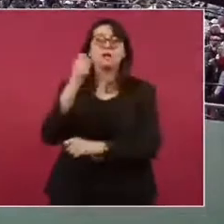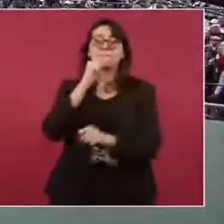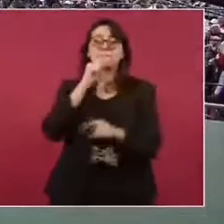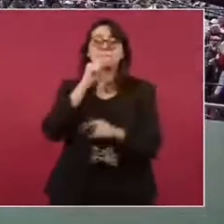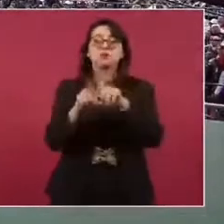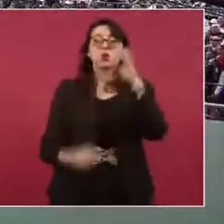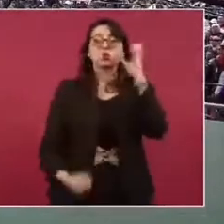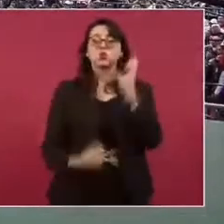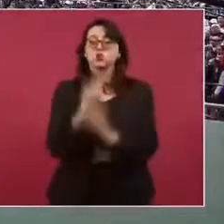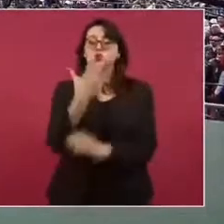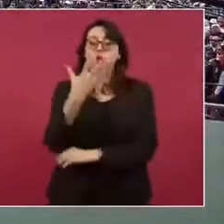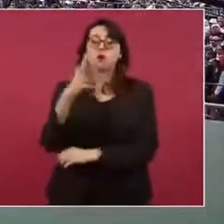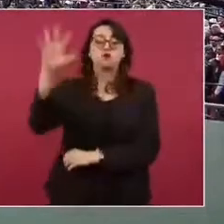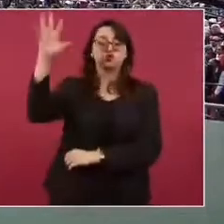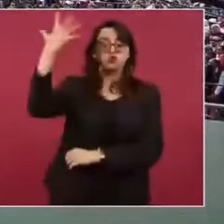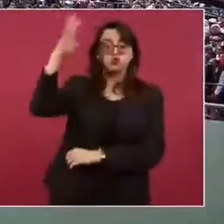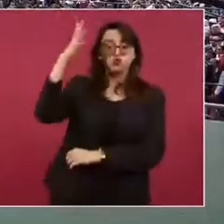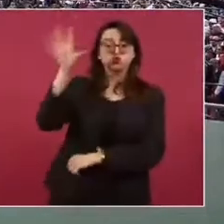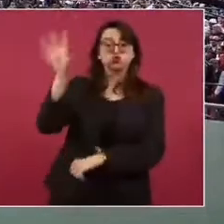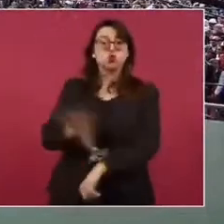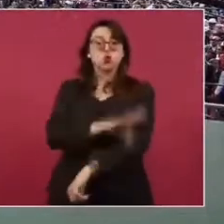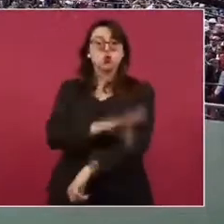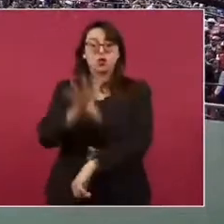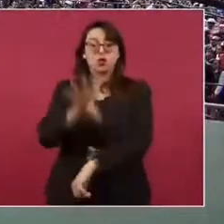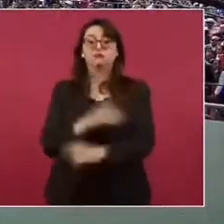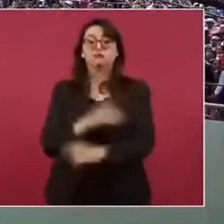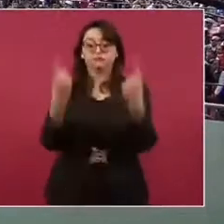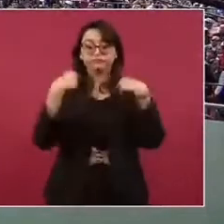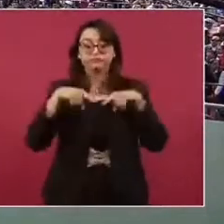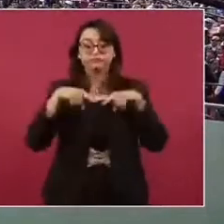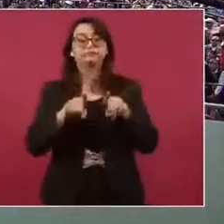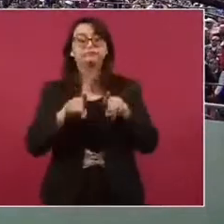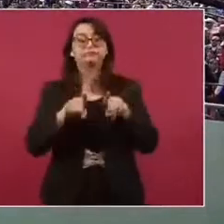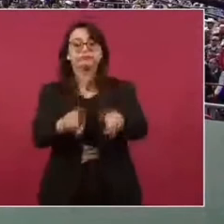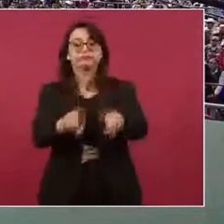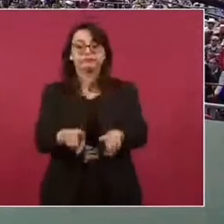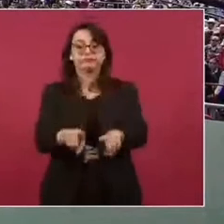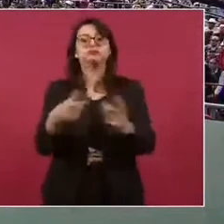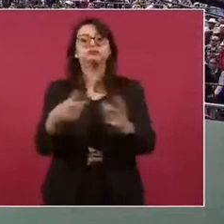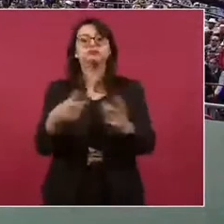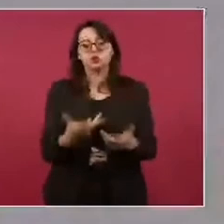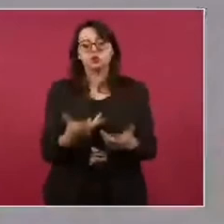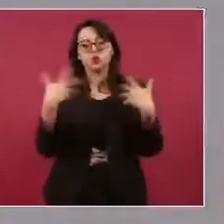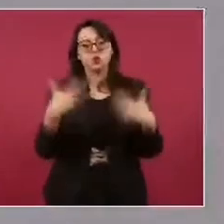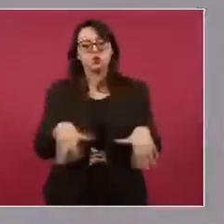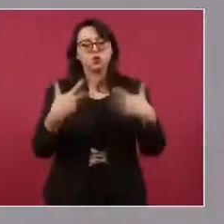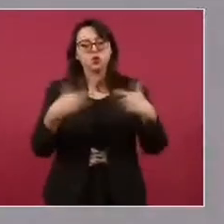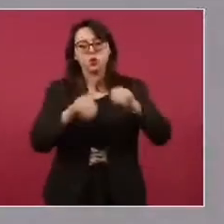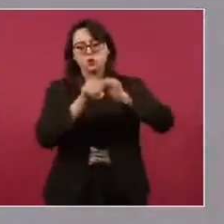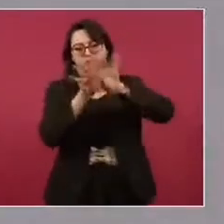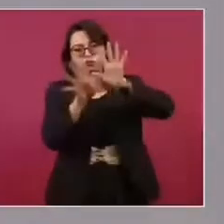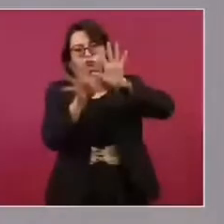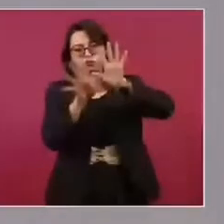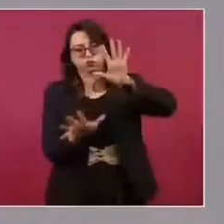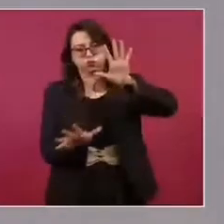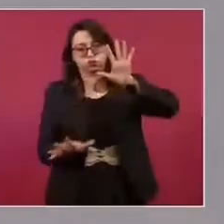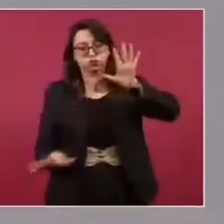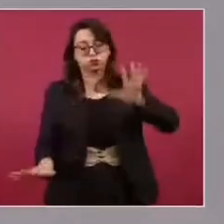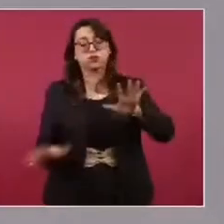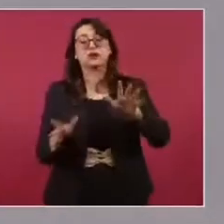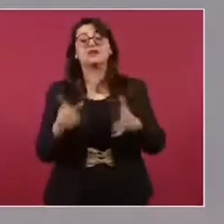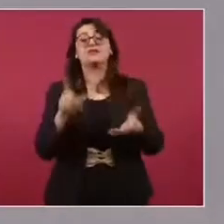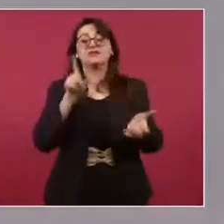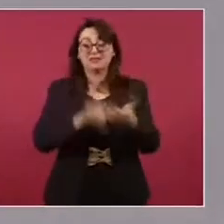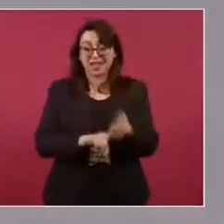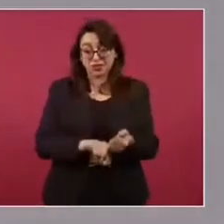solares y en paralelo con este trabajo, se está llevando a cabo una gran red nacional para llevar